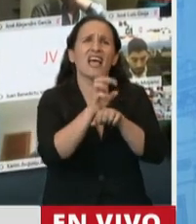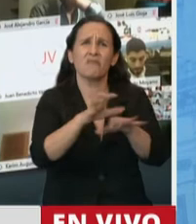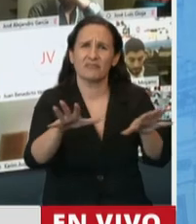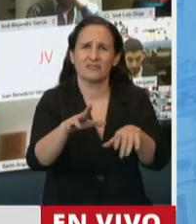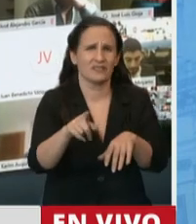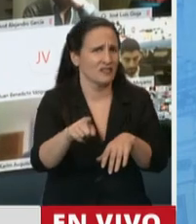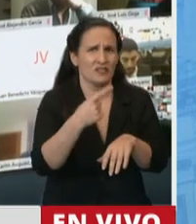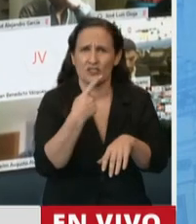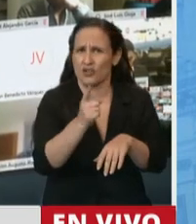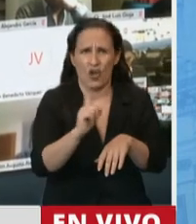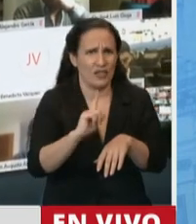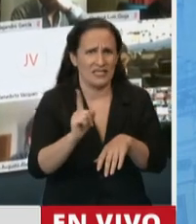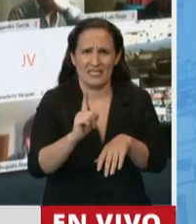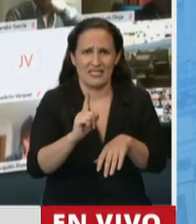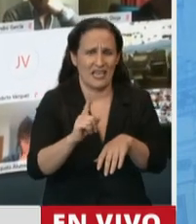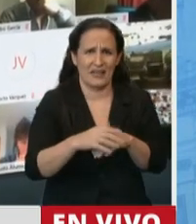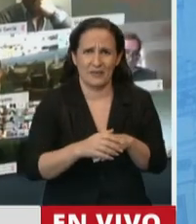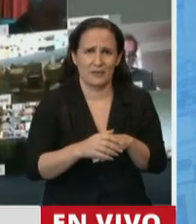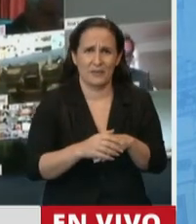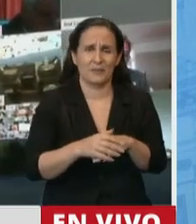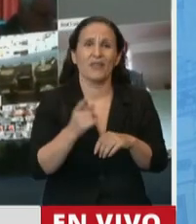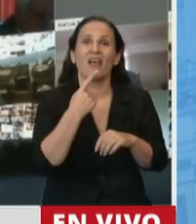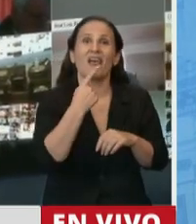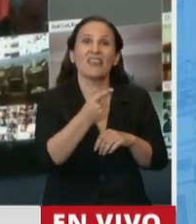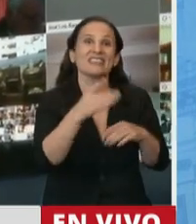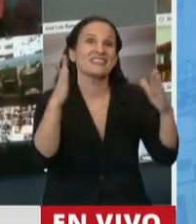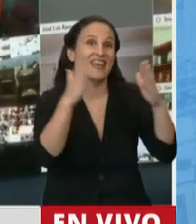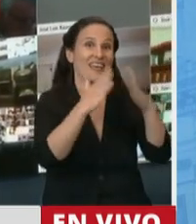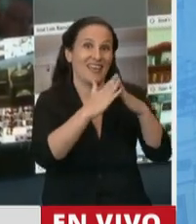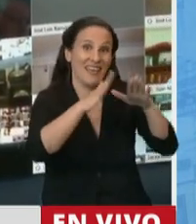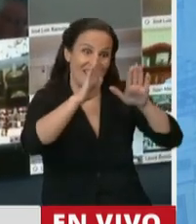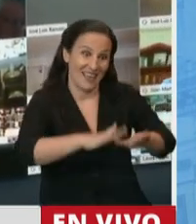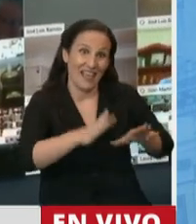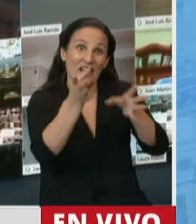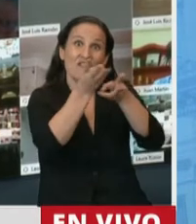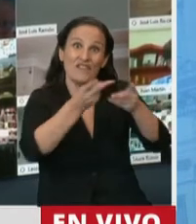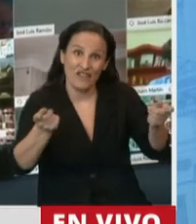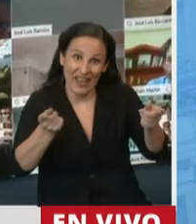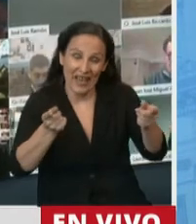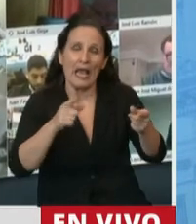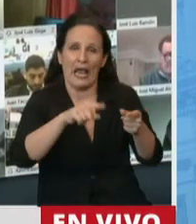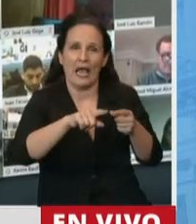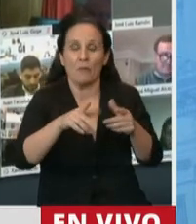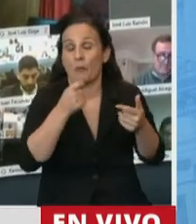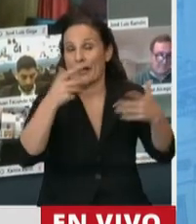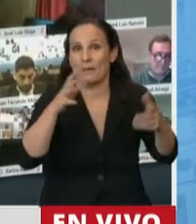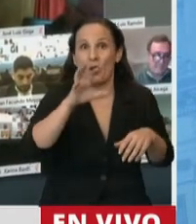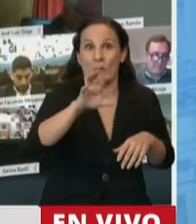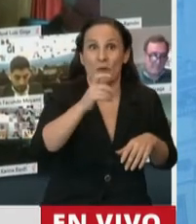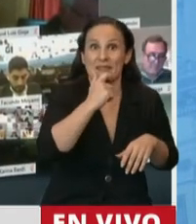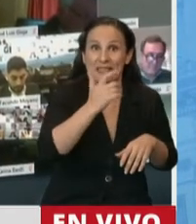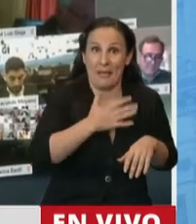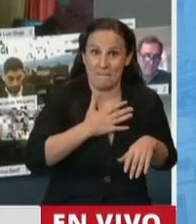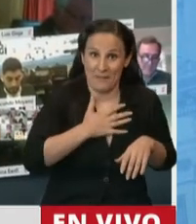Eso sería muy poco preciso. Habla de la finalización del aislamiento social y preventivo. Muchas provincias, como la mía en Mendoza, hemos